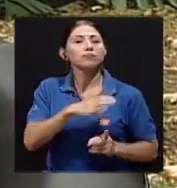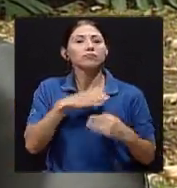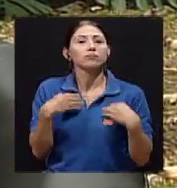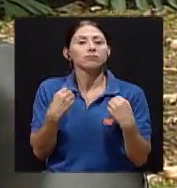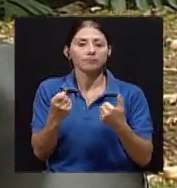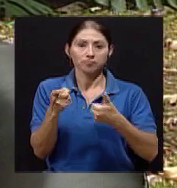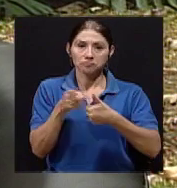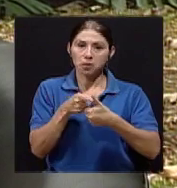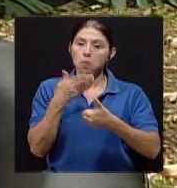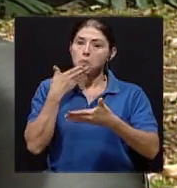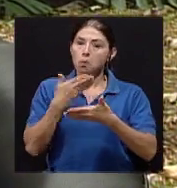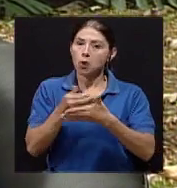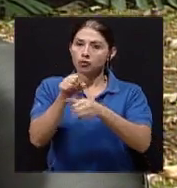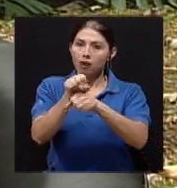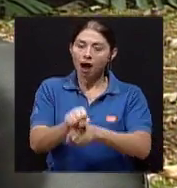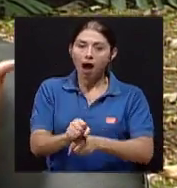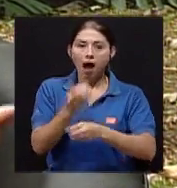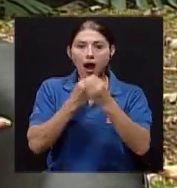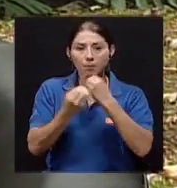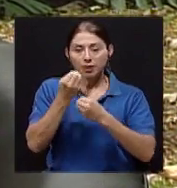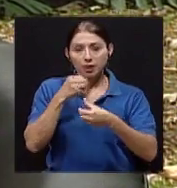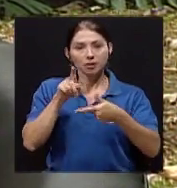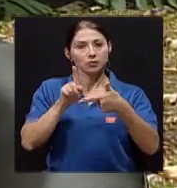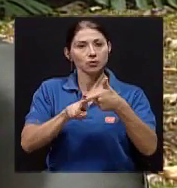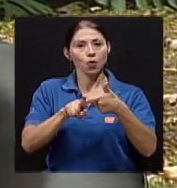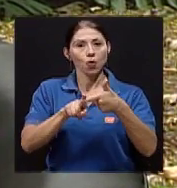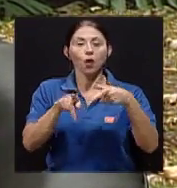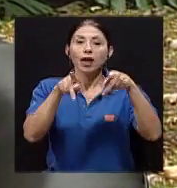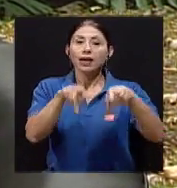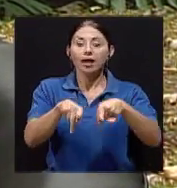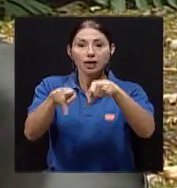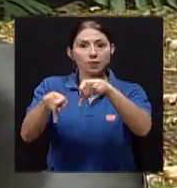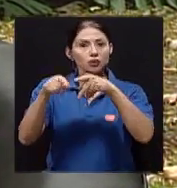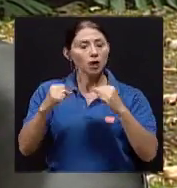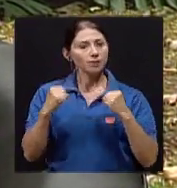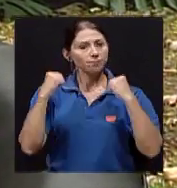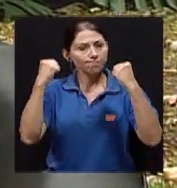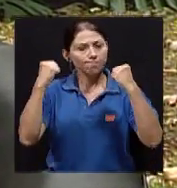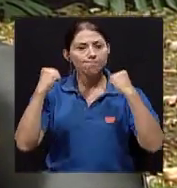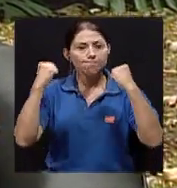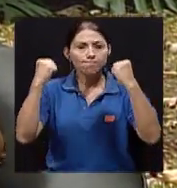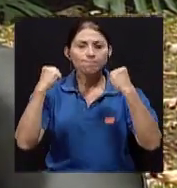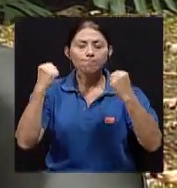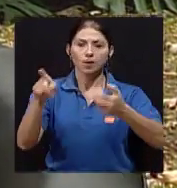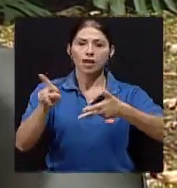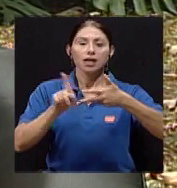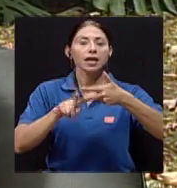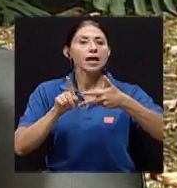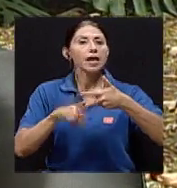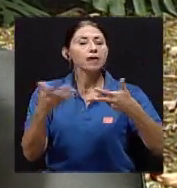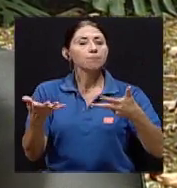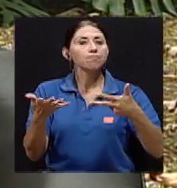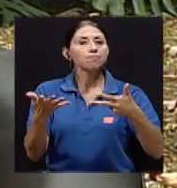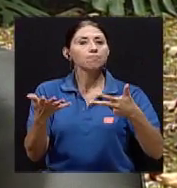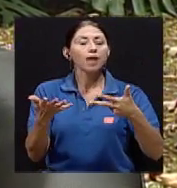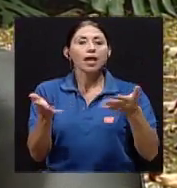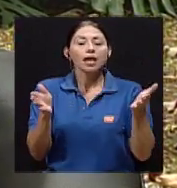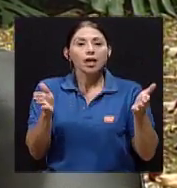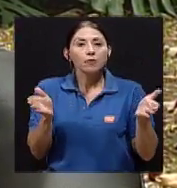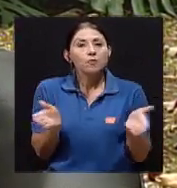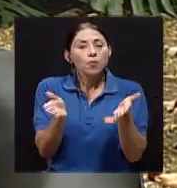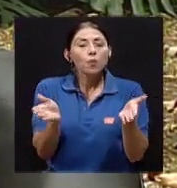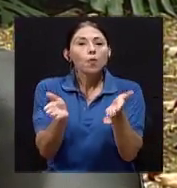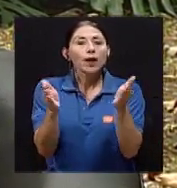hábitos de alimentación, que las personas fomenten o estimulen el ejercicio, que también a la hora de querer promover algo a nivel